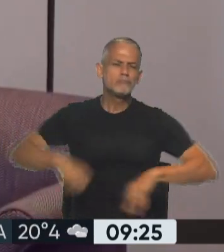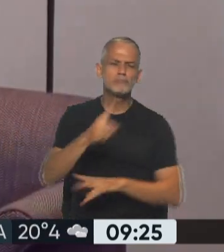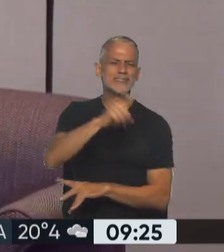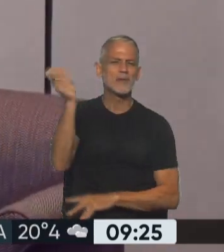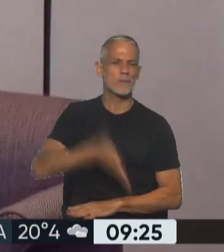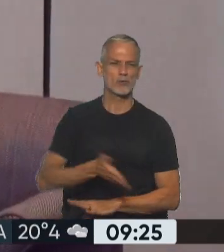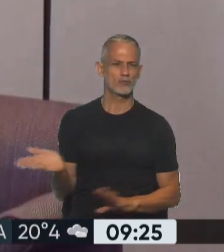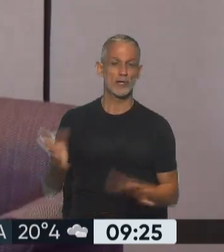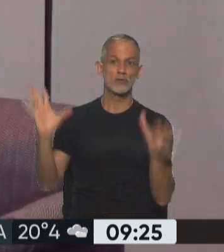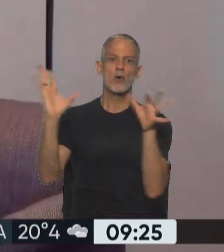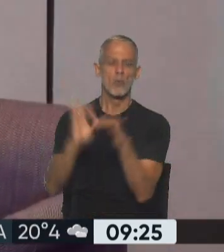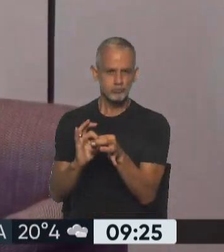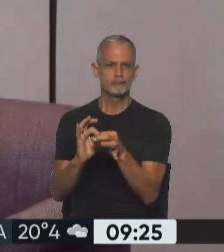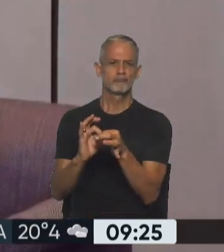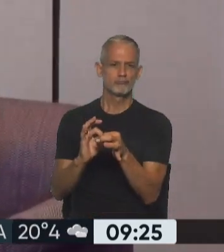es bandera.